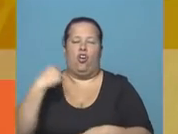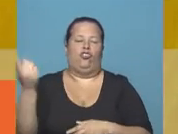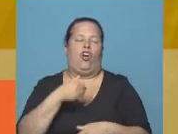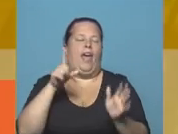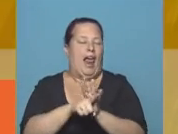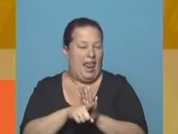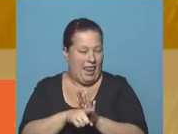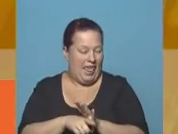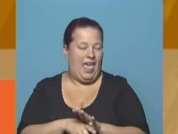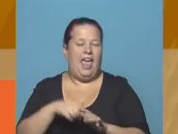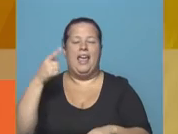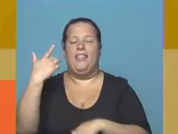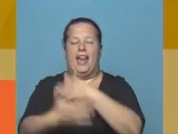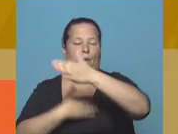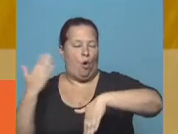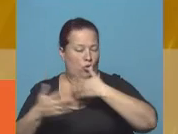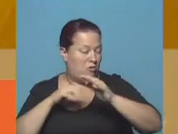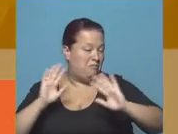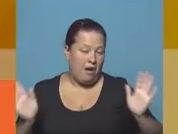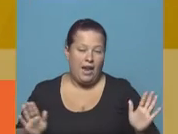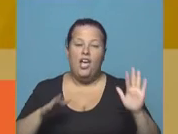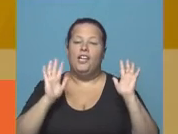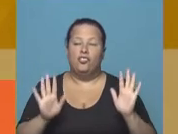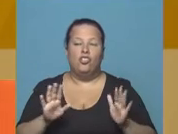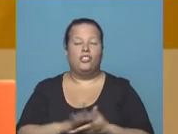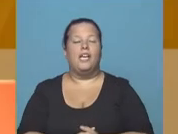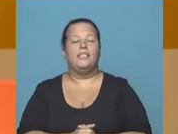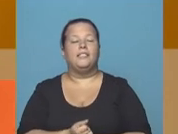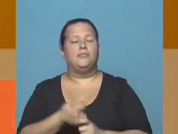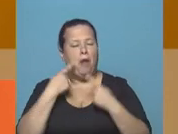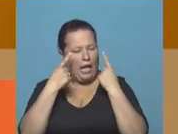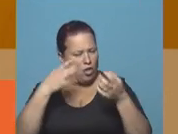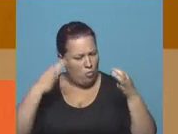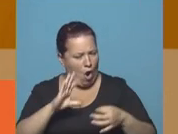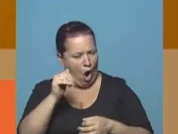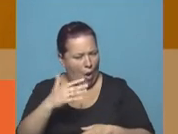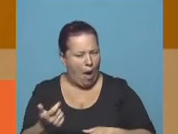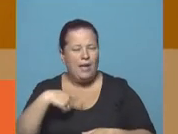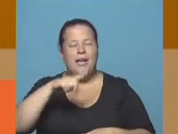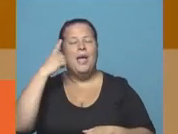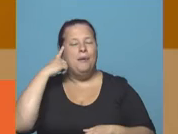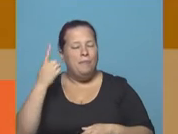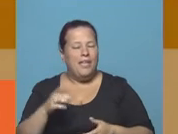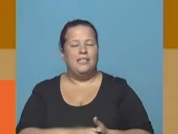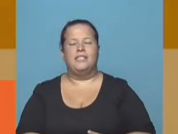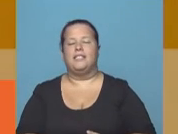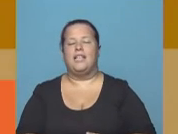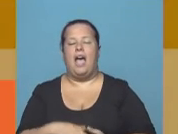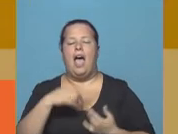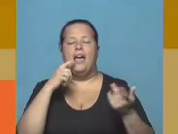medidas que hizo la revolución. Y bueno, entonces se lo trató muy bien Obama y esperaban de que se